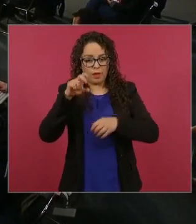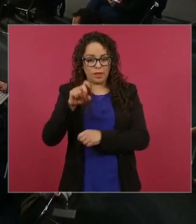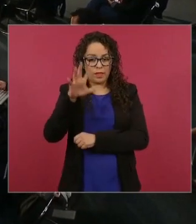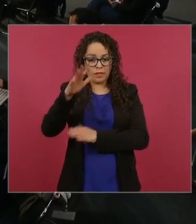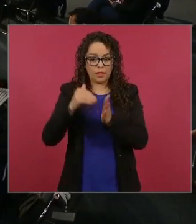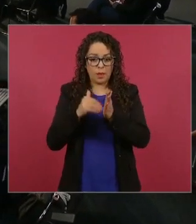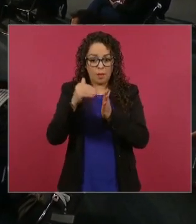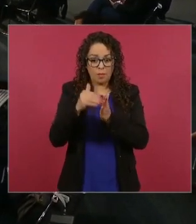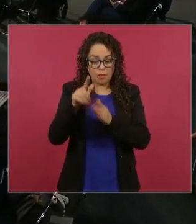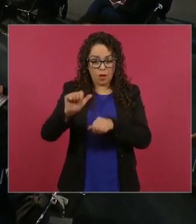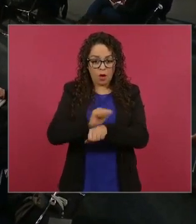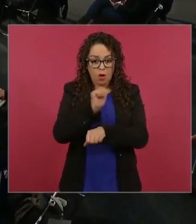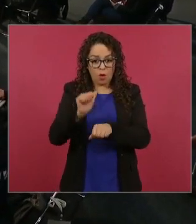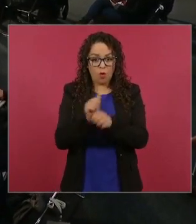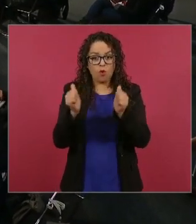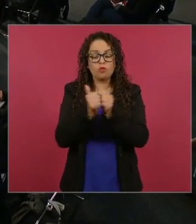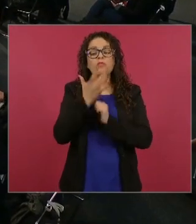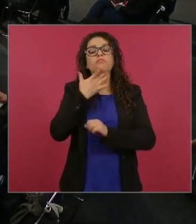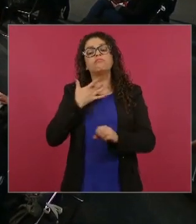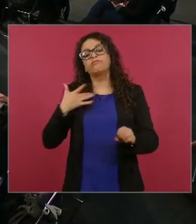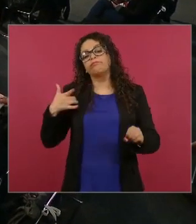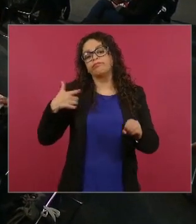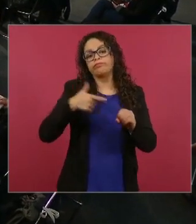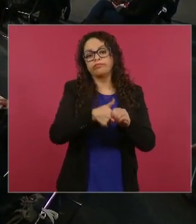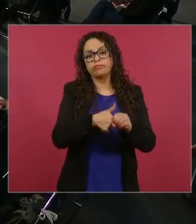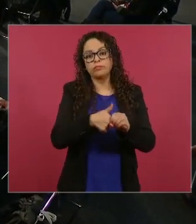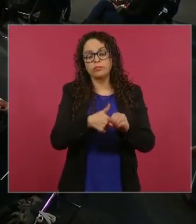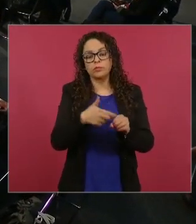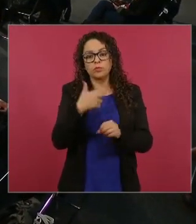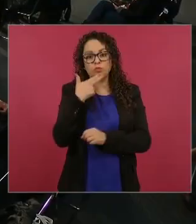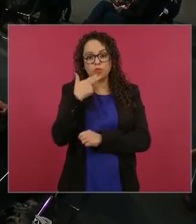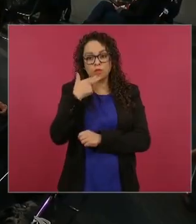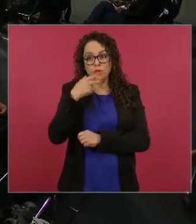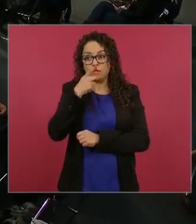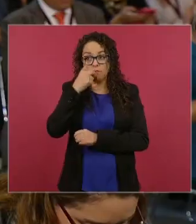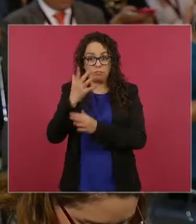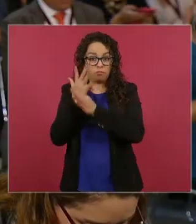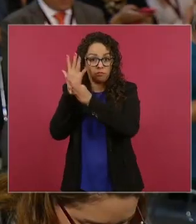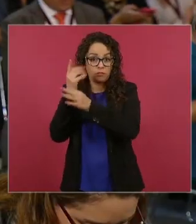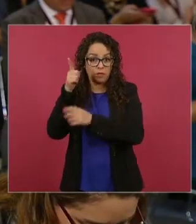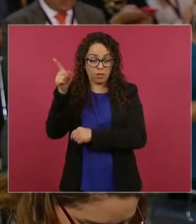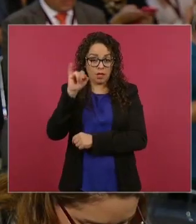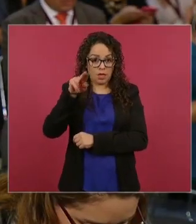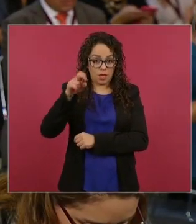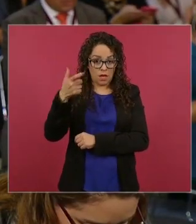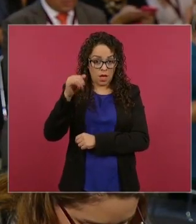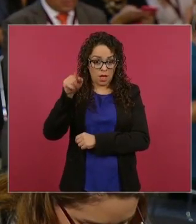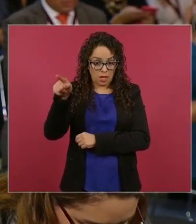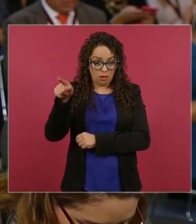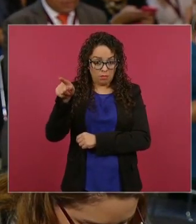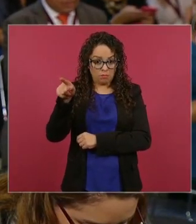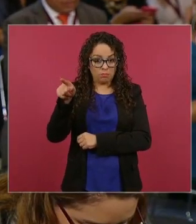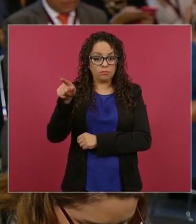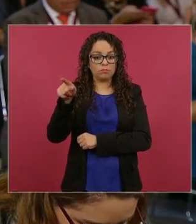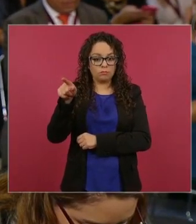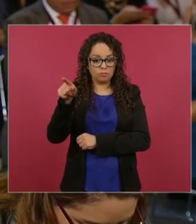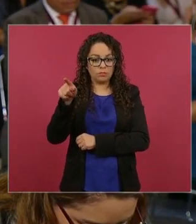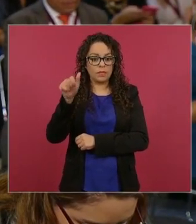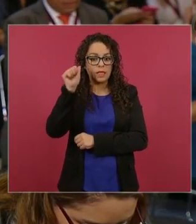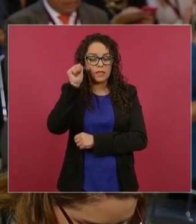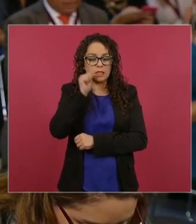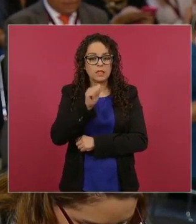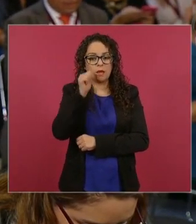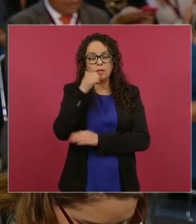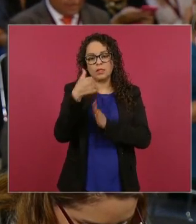automóviles de combustión interna en México según cifras del INEGI que es revisado en cada verificación